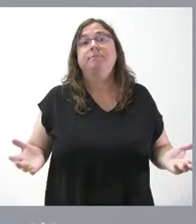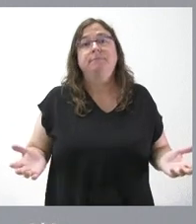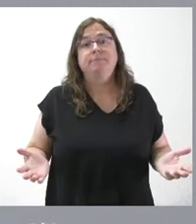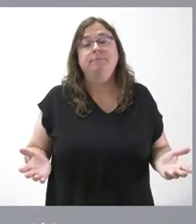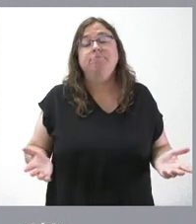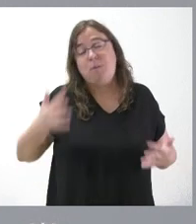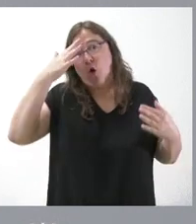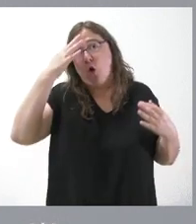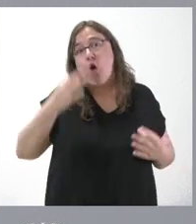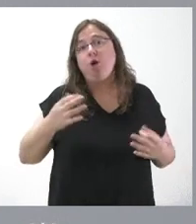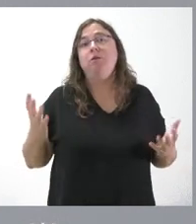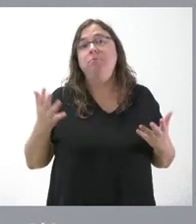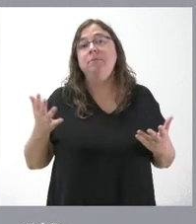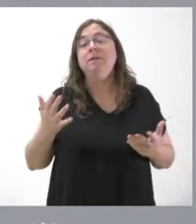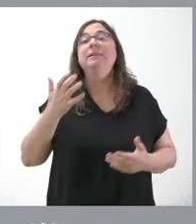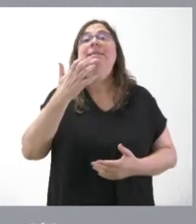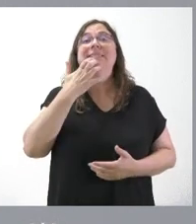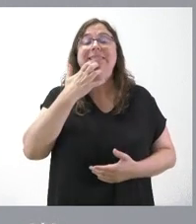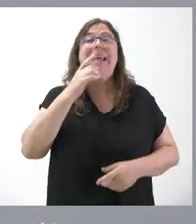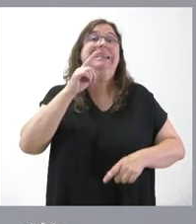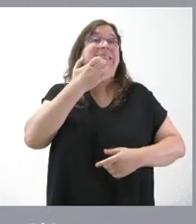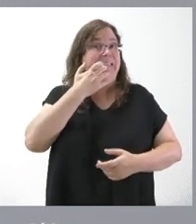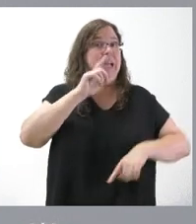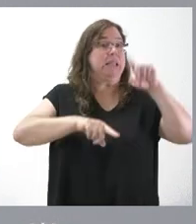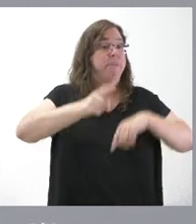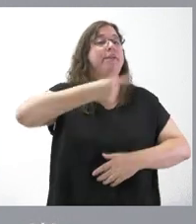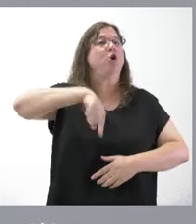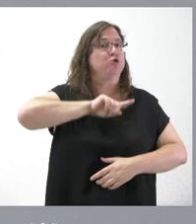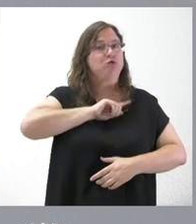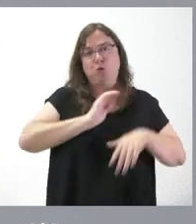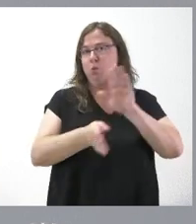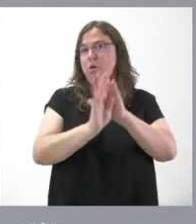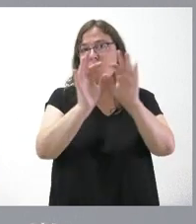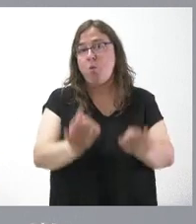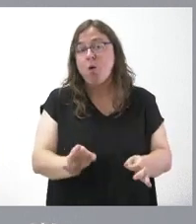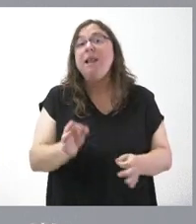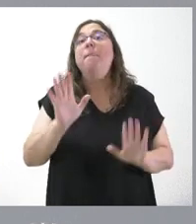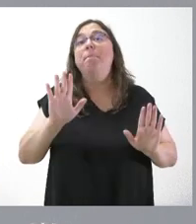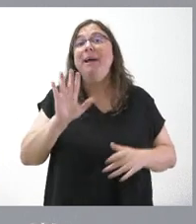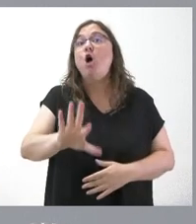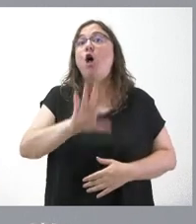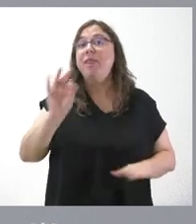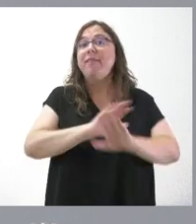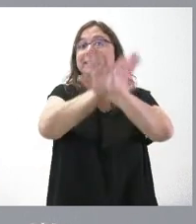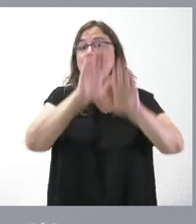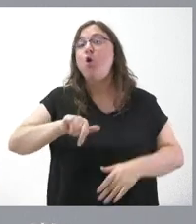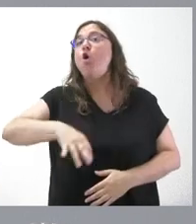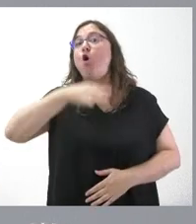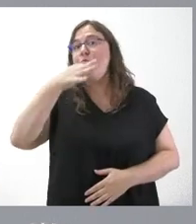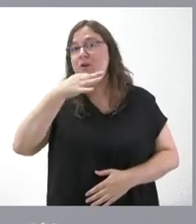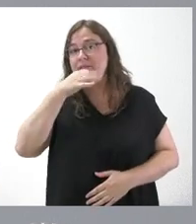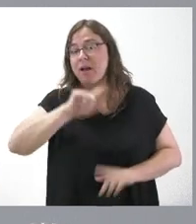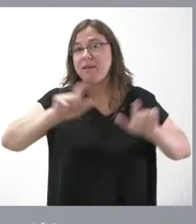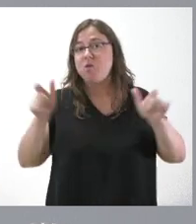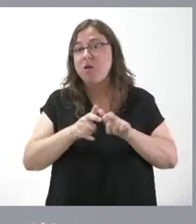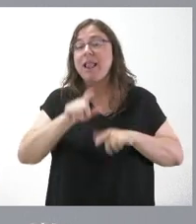Y, lógicamente, en lo que ha dependido o dependa de nosotros, así va a ser. Pero la decisión última de esta tarde no va a depender de